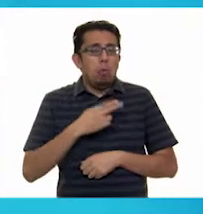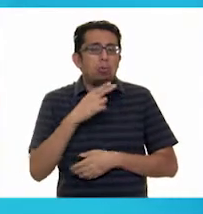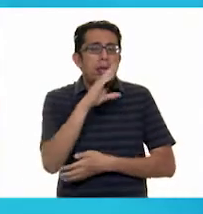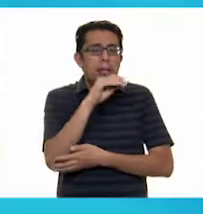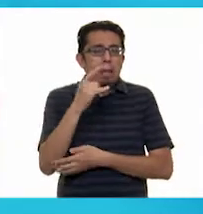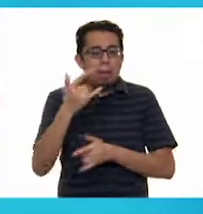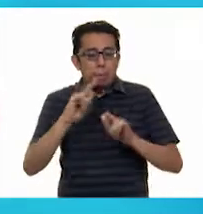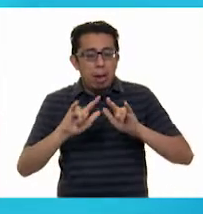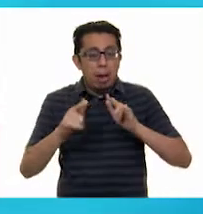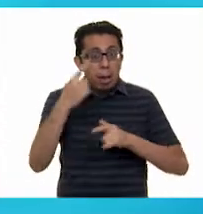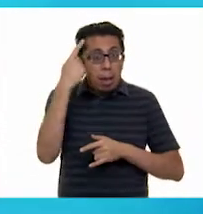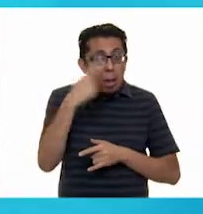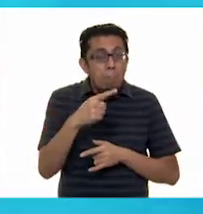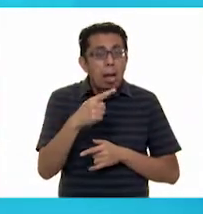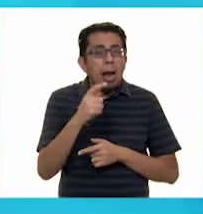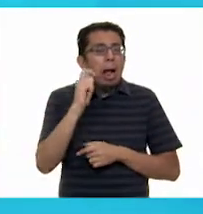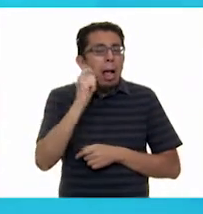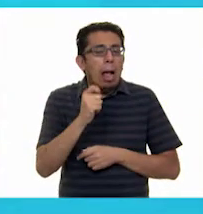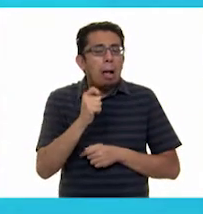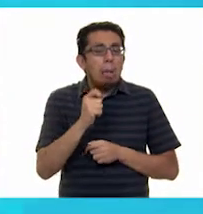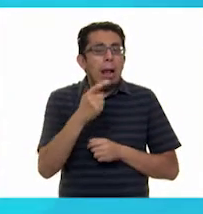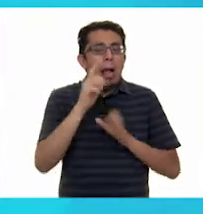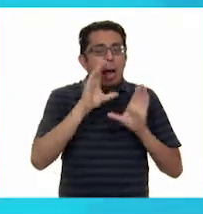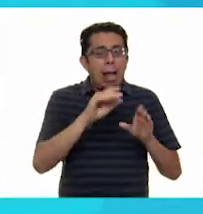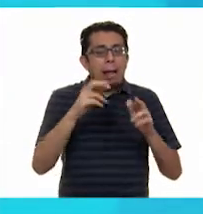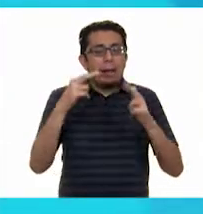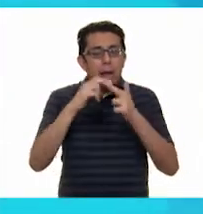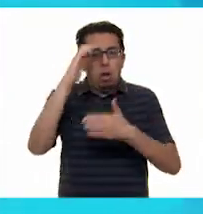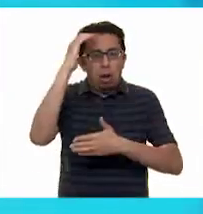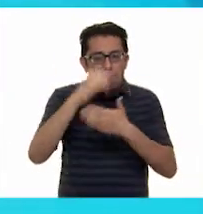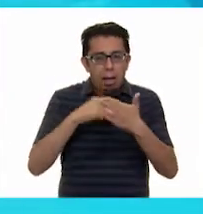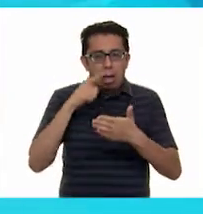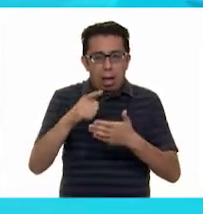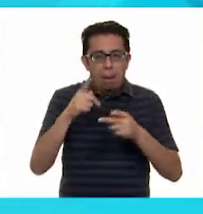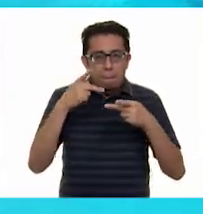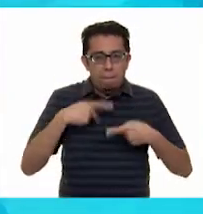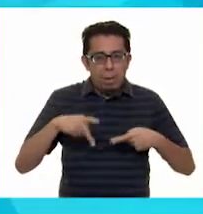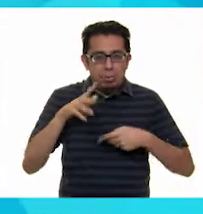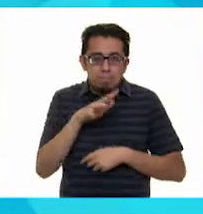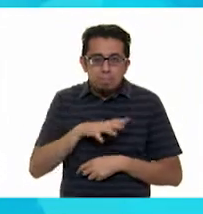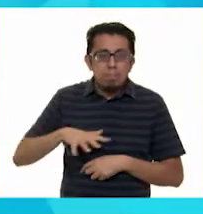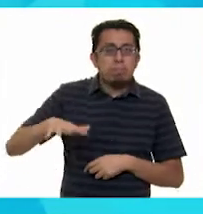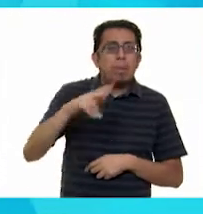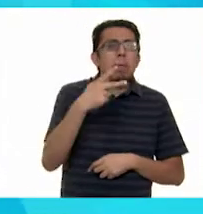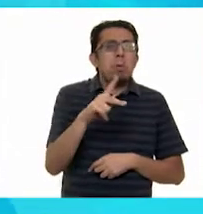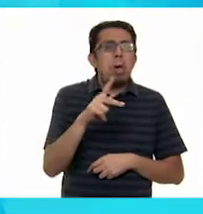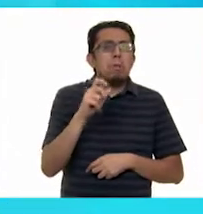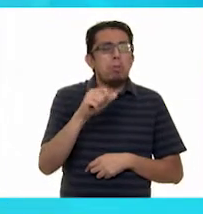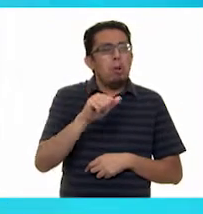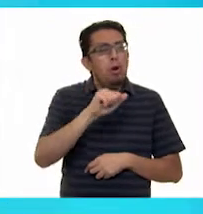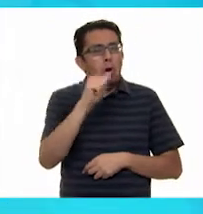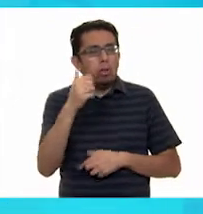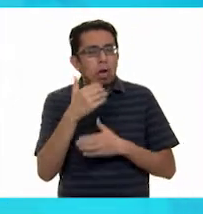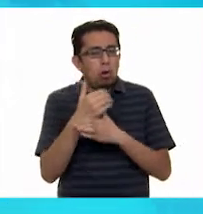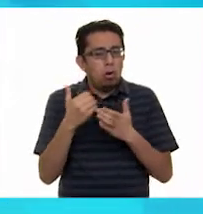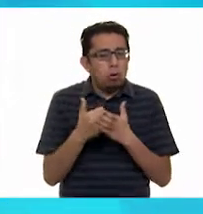estrategia para evangelizar los territorios conquistados. Pero más allá de la religión, en Europa, la farsa y la comedia